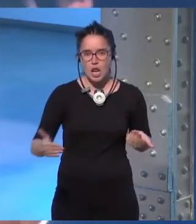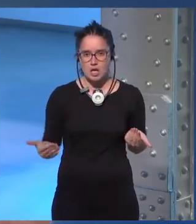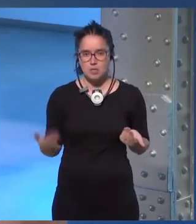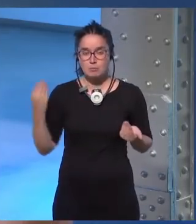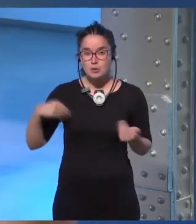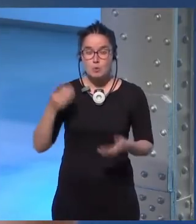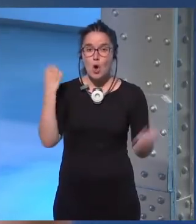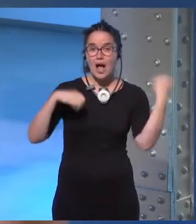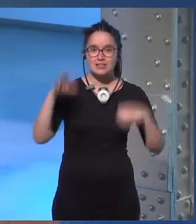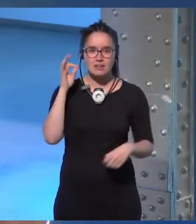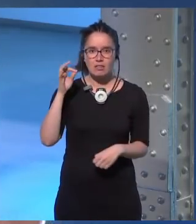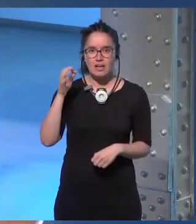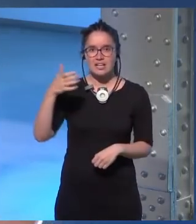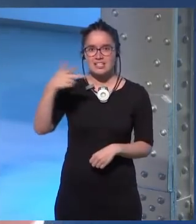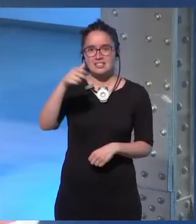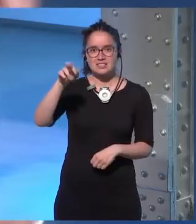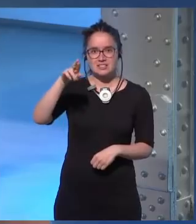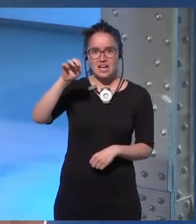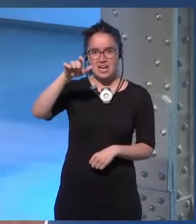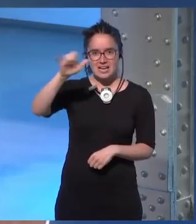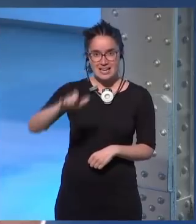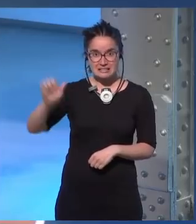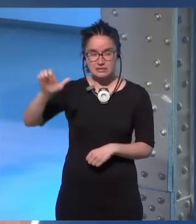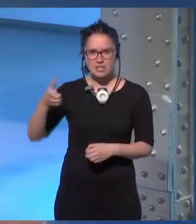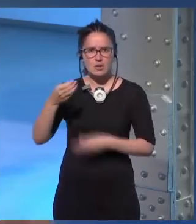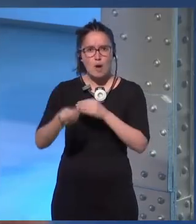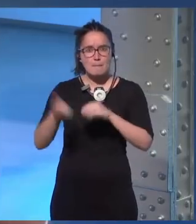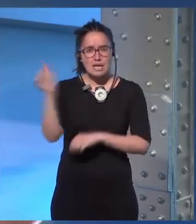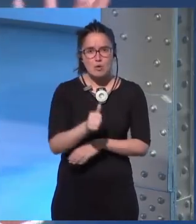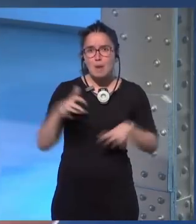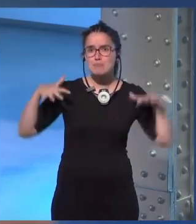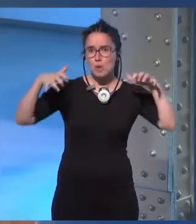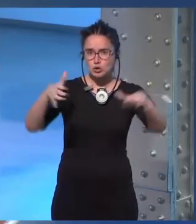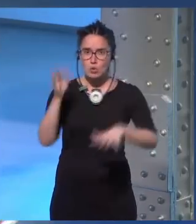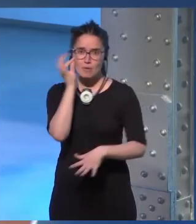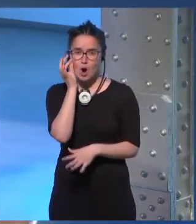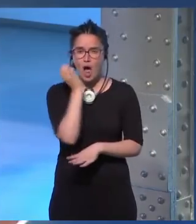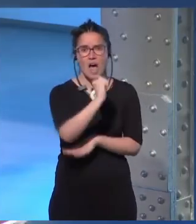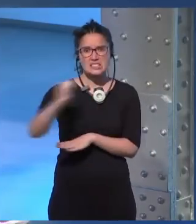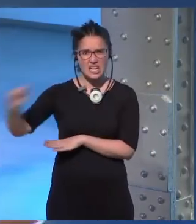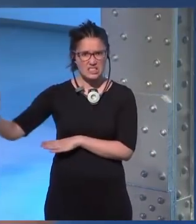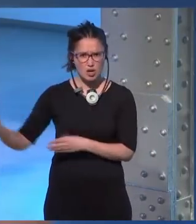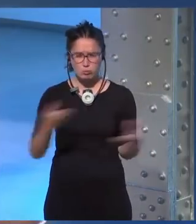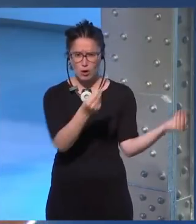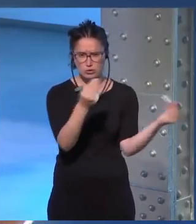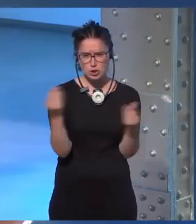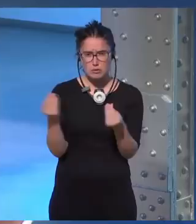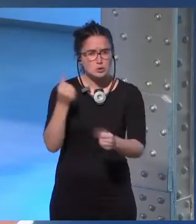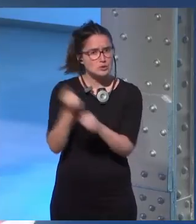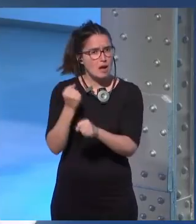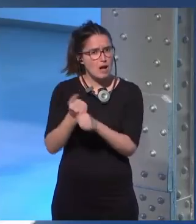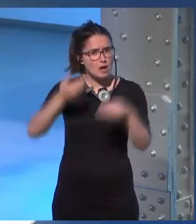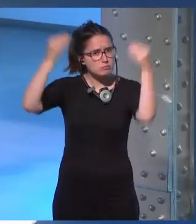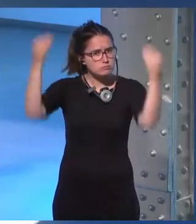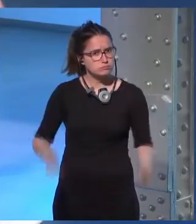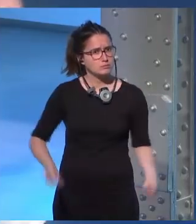Charlize Theron hizo una película maravillosa Monster que era cerca de una mujer que era una asesina en serie y ella hizo un trabajo maravilloso